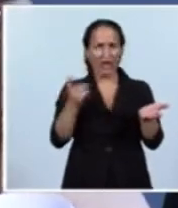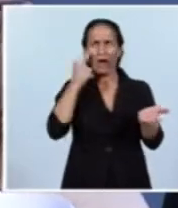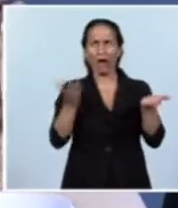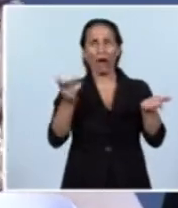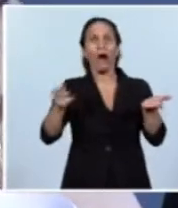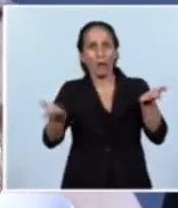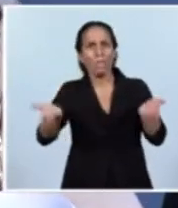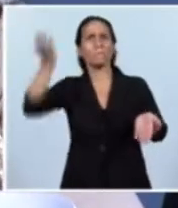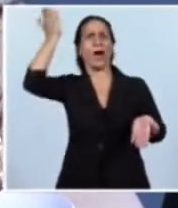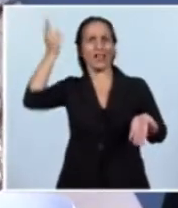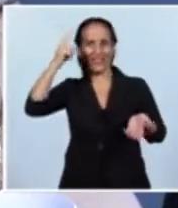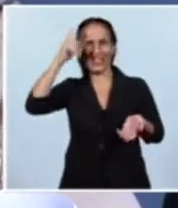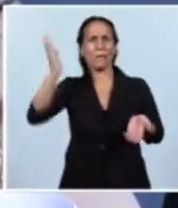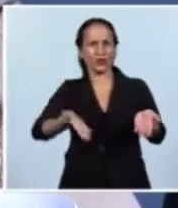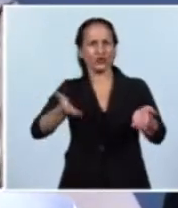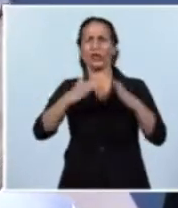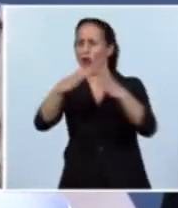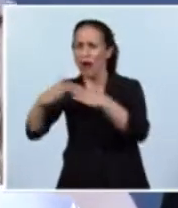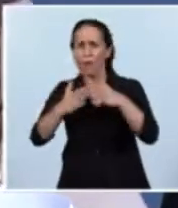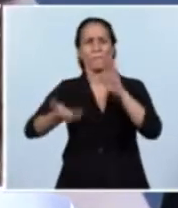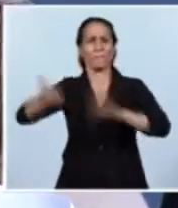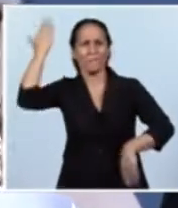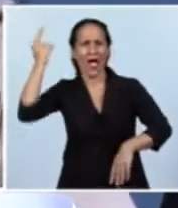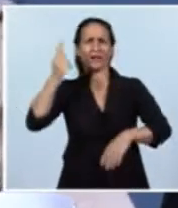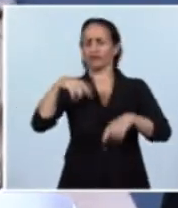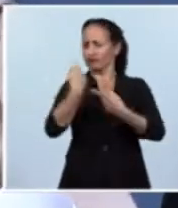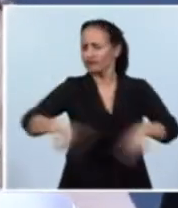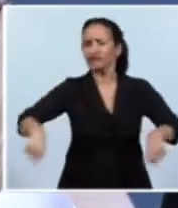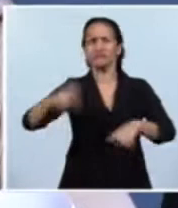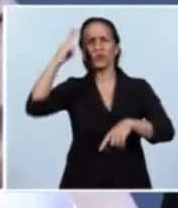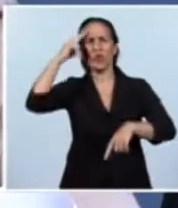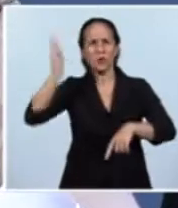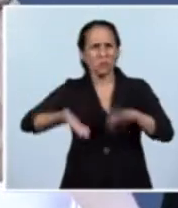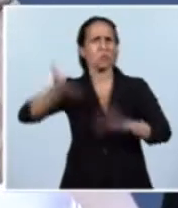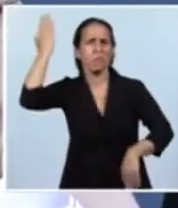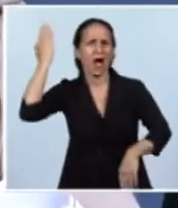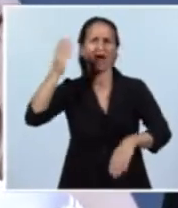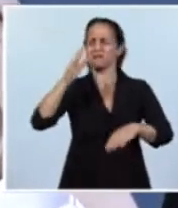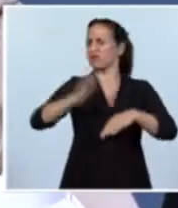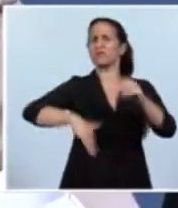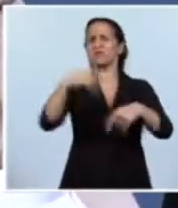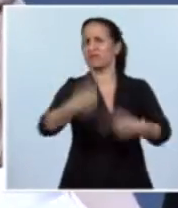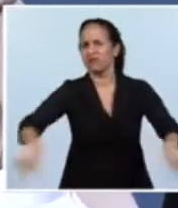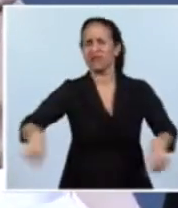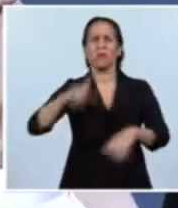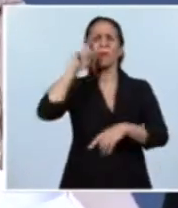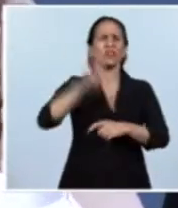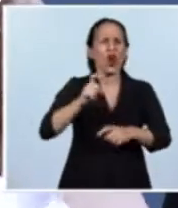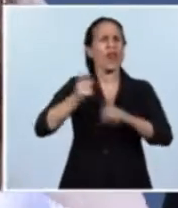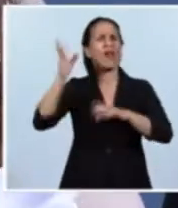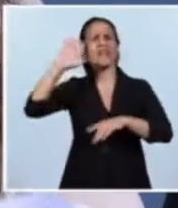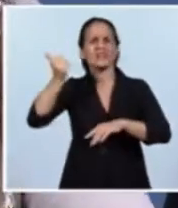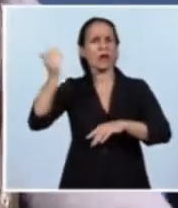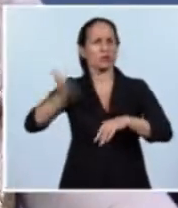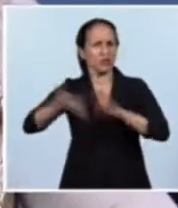crecimiento todavía, 10 por ciento en vivienda, infraestructura el 9, obras diversas el 9, petroleras el 16 y